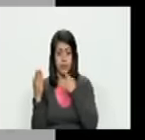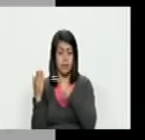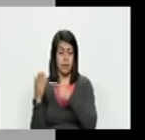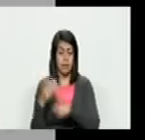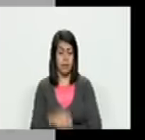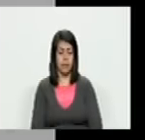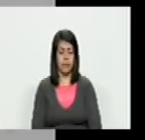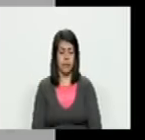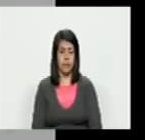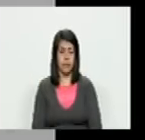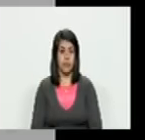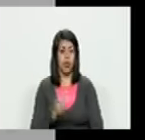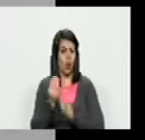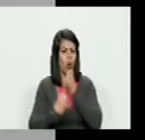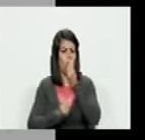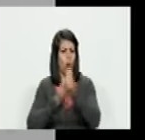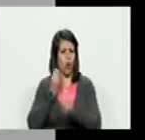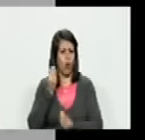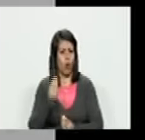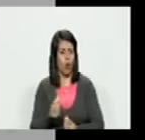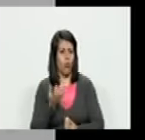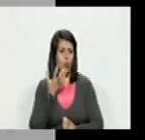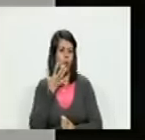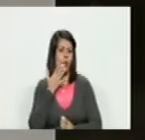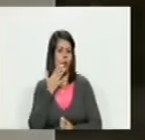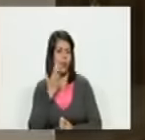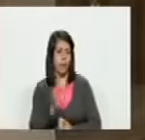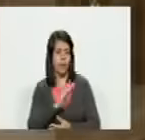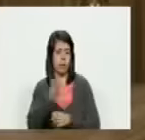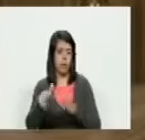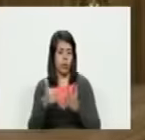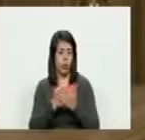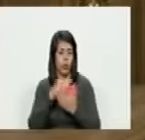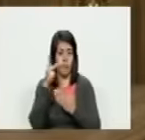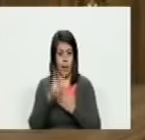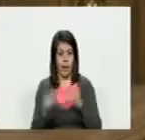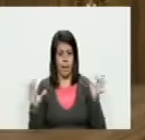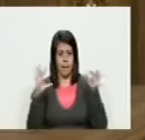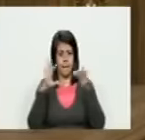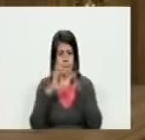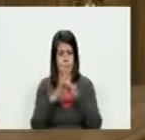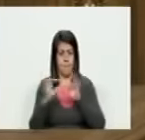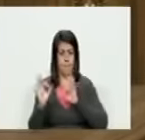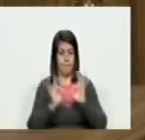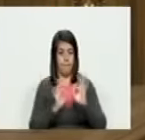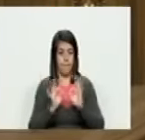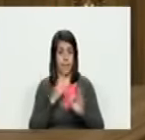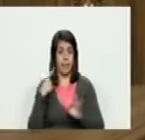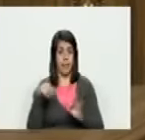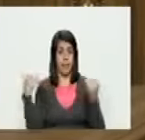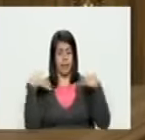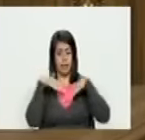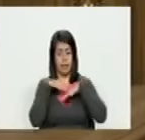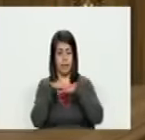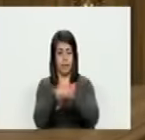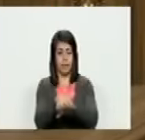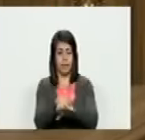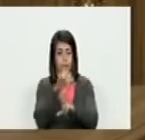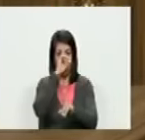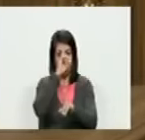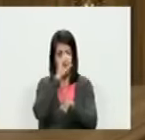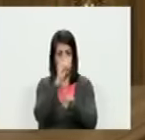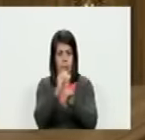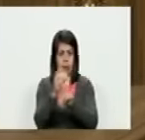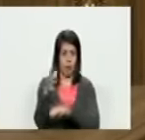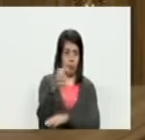cómo por ejemplo todas estas operaciones combinadas tienen que ser integradas para un objetivo común